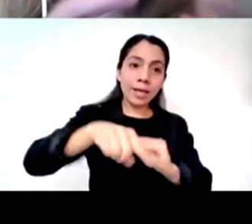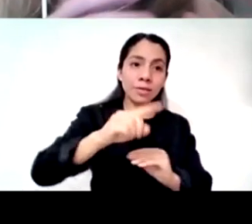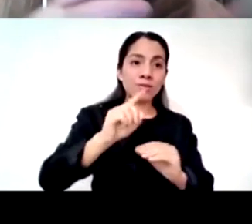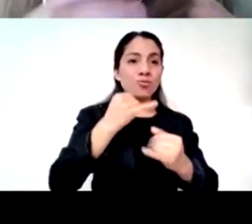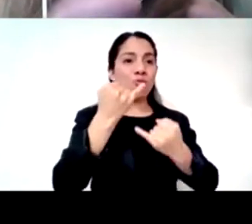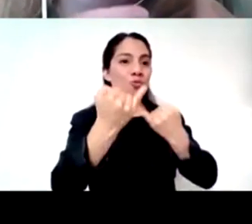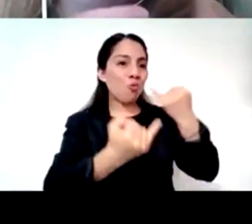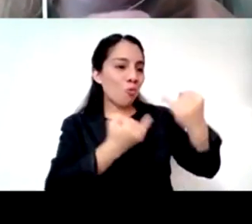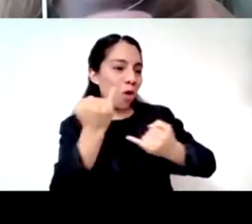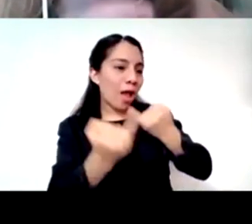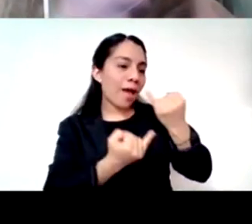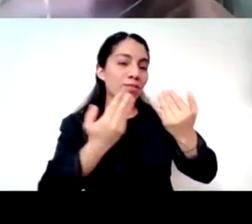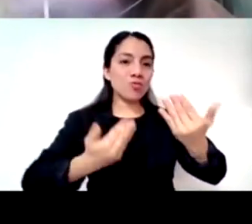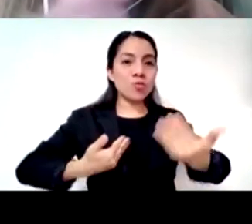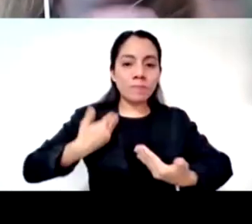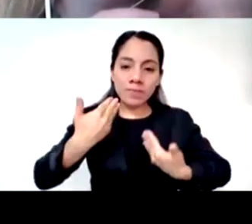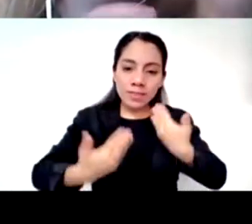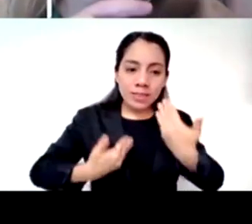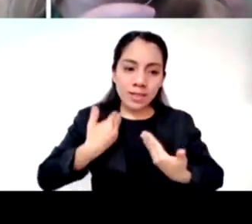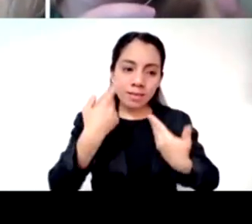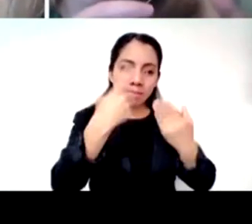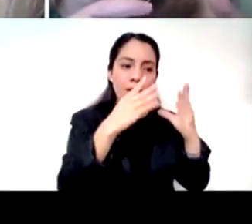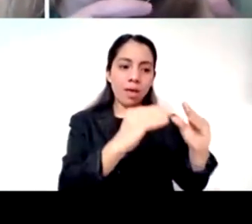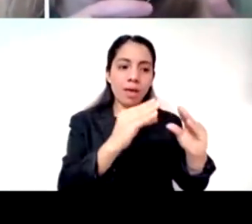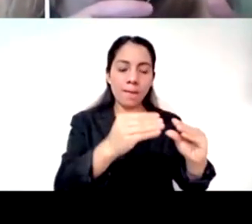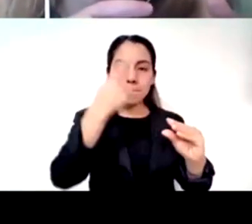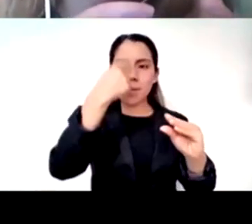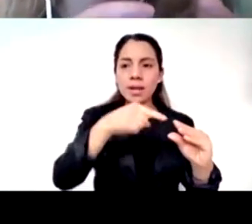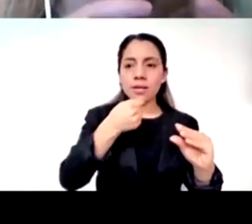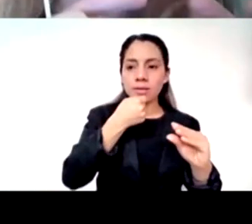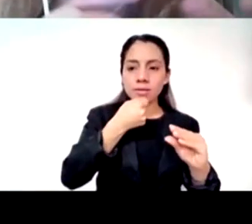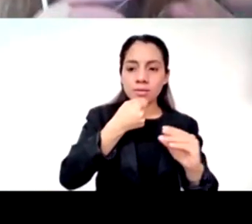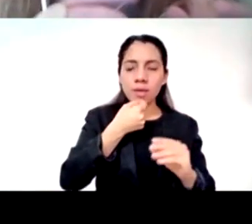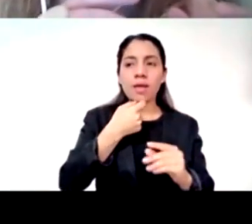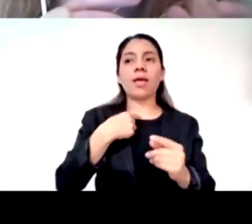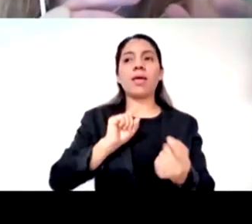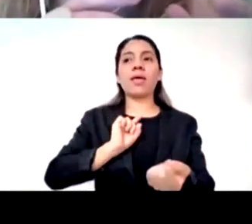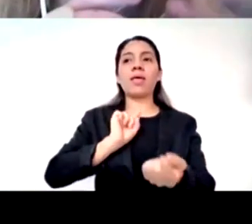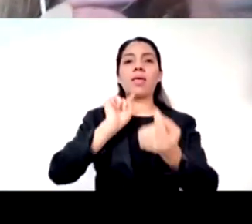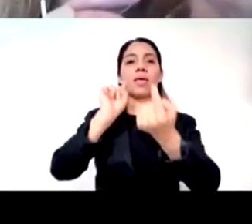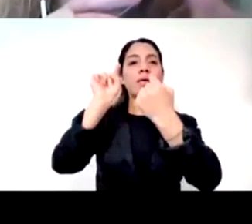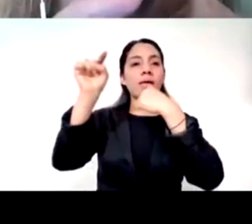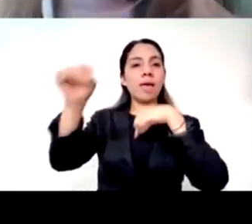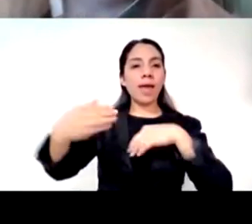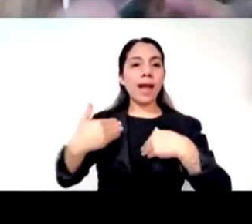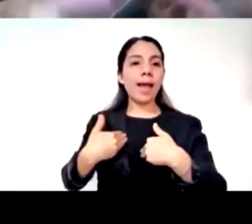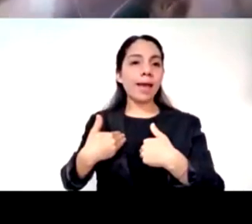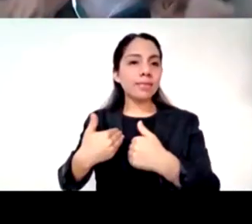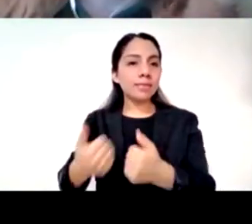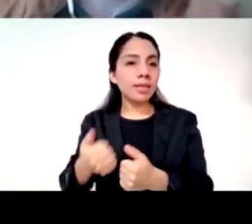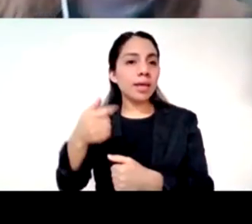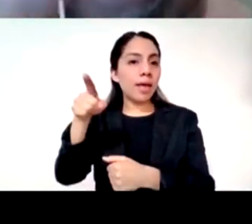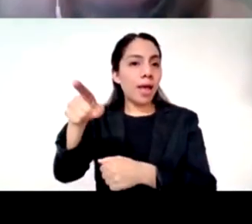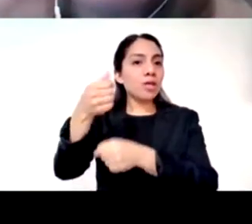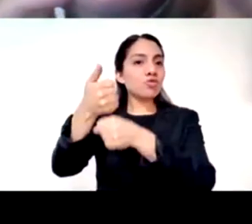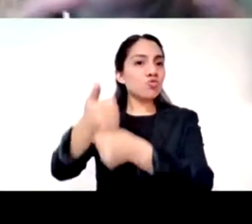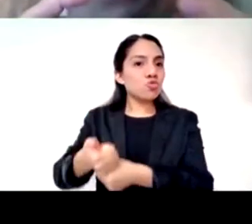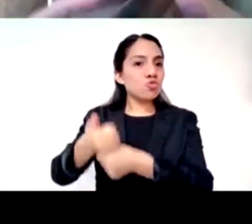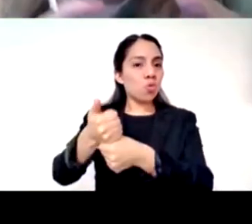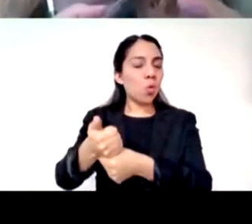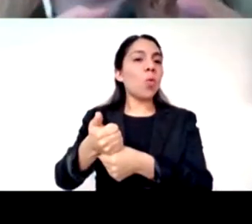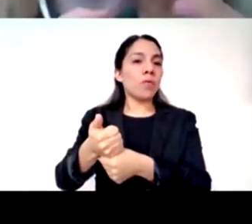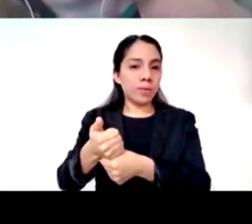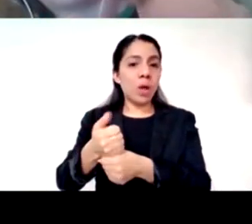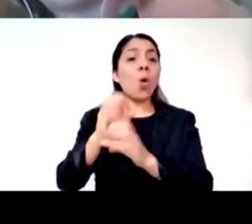pudiera identificarse con el sufrimiento de otros niños ¿no es cierto? y también con la esperanza de